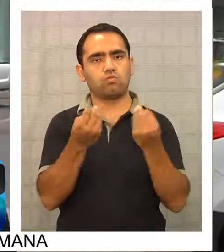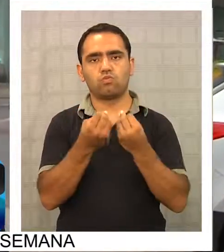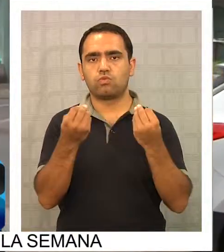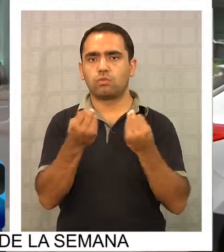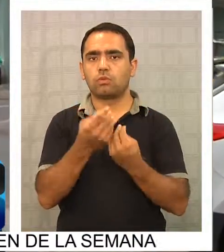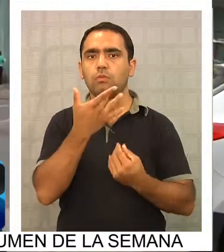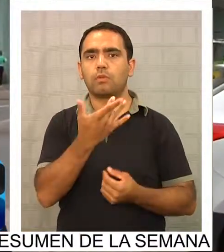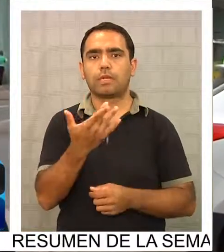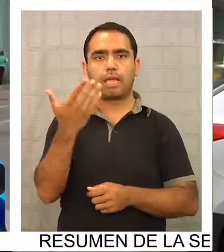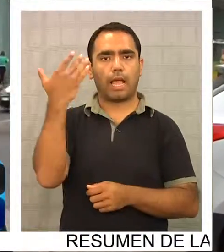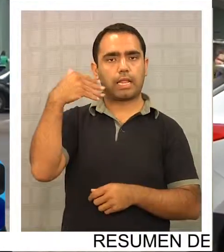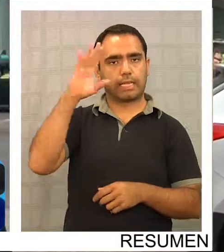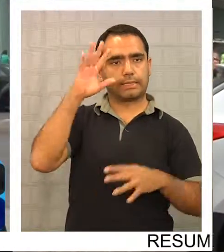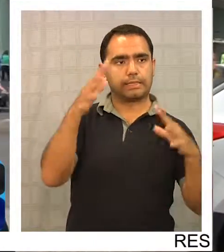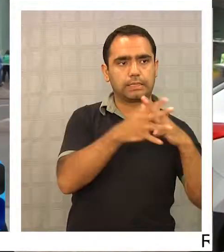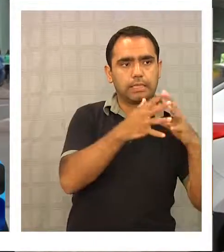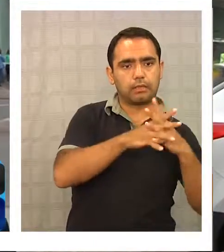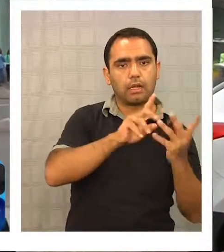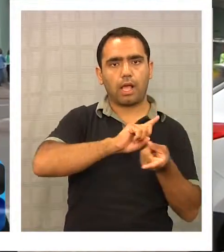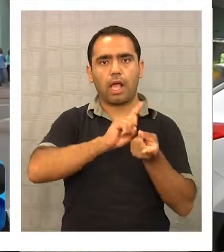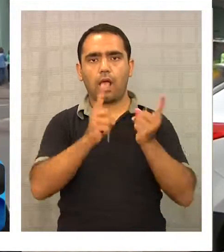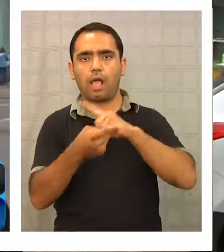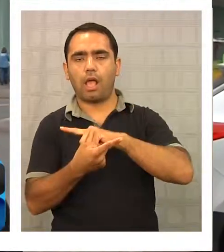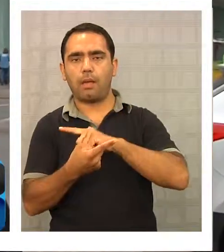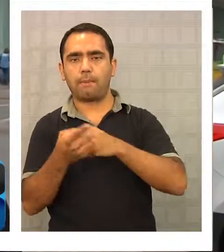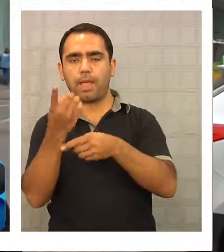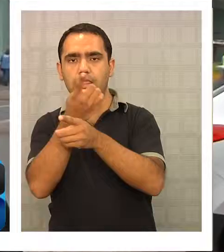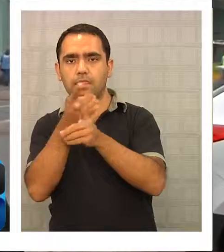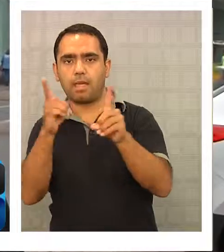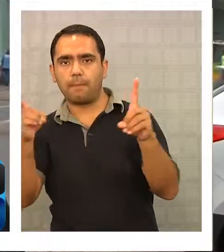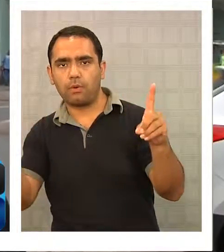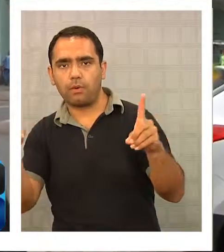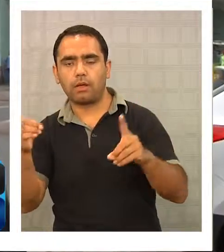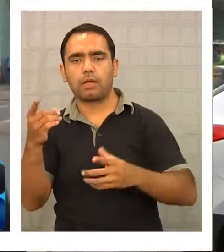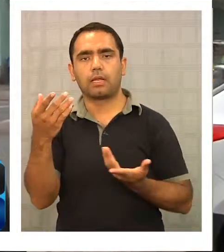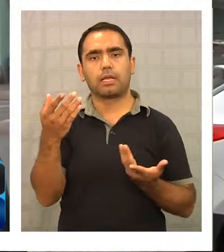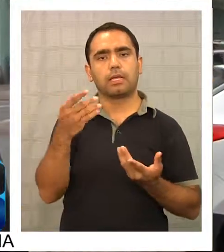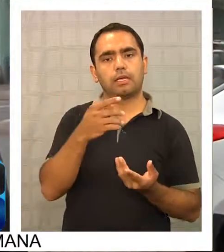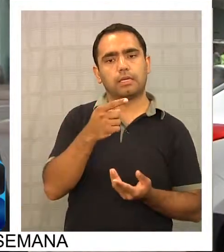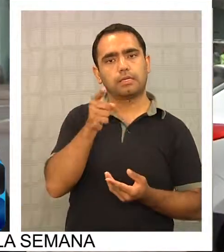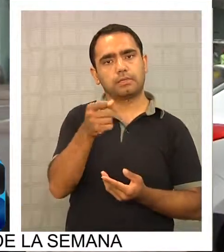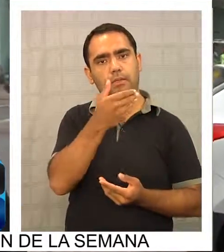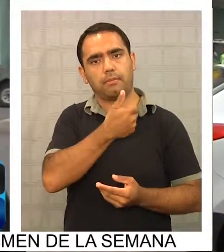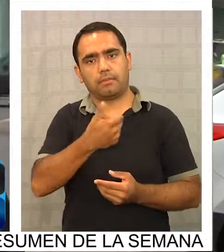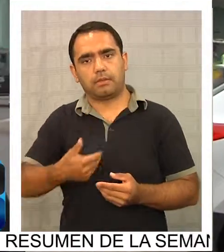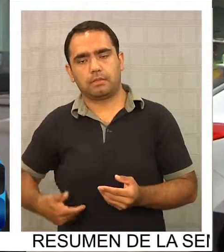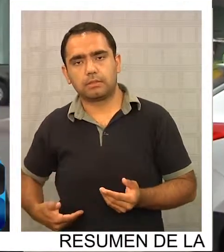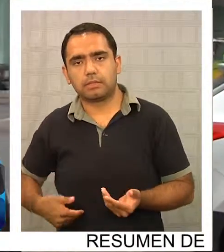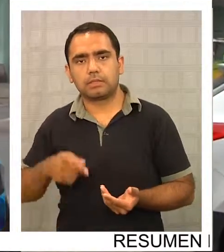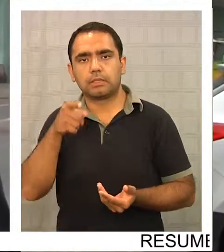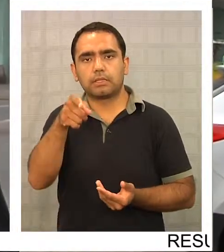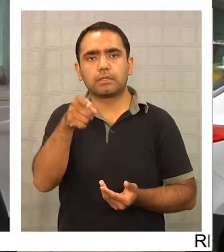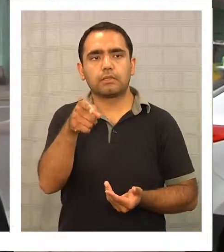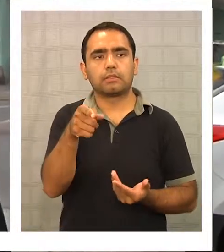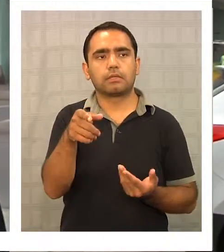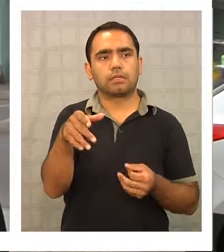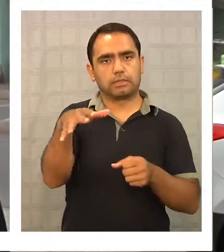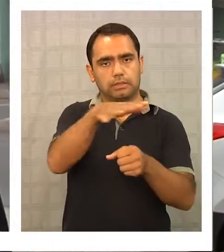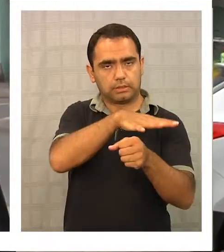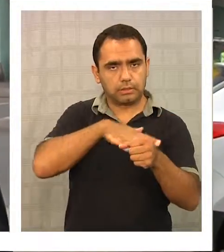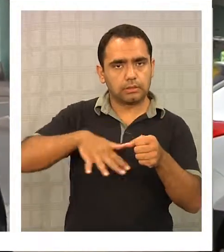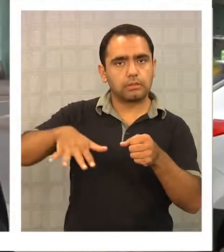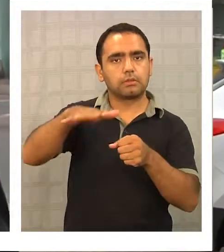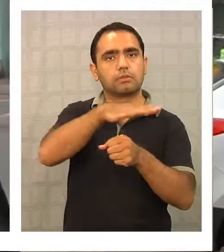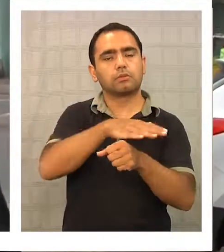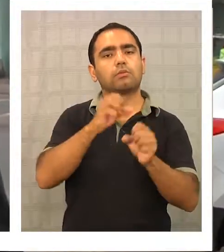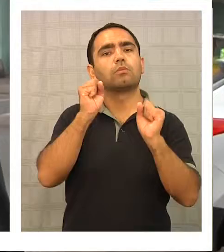histórico que tocó vivir a esa generación en términos de poder transitar desde la dictadura a la democracia, en condiciones que permitieran,